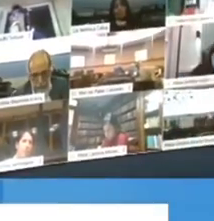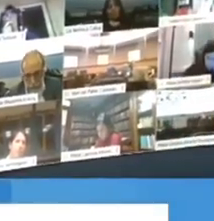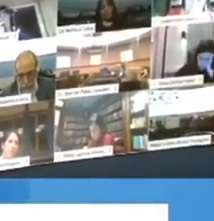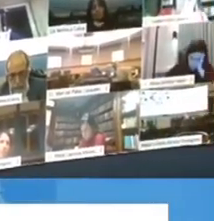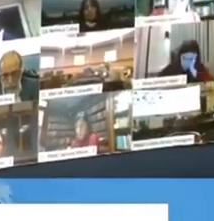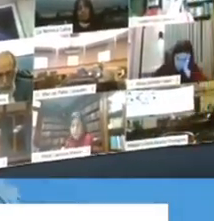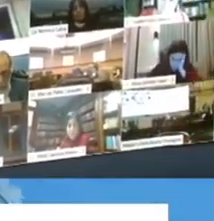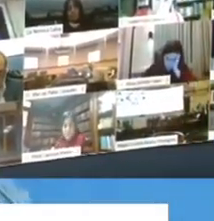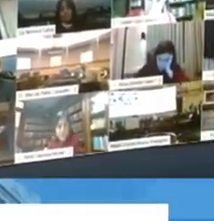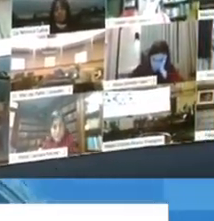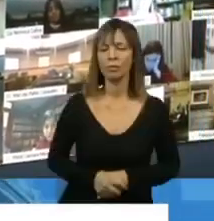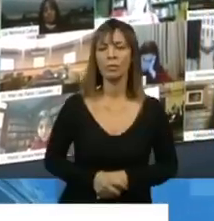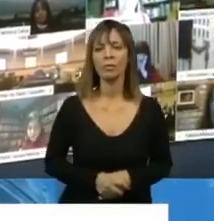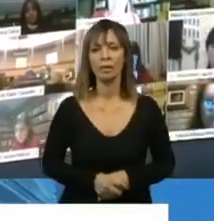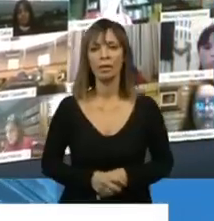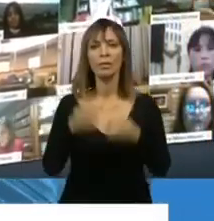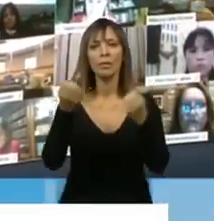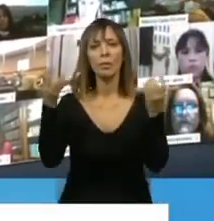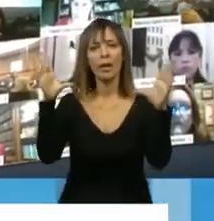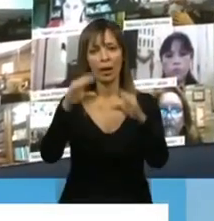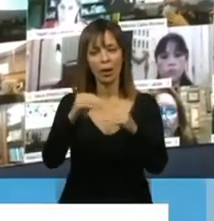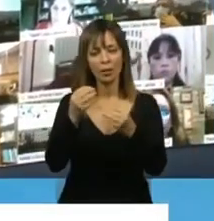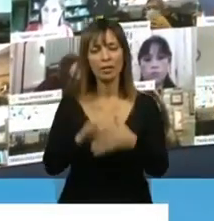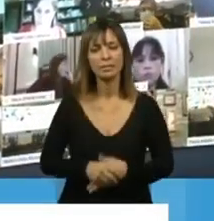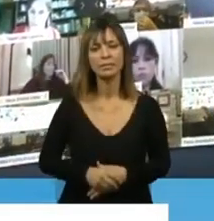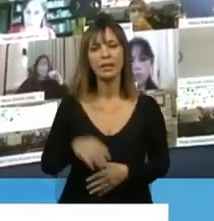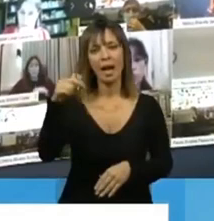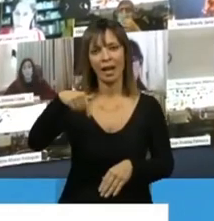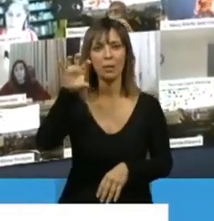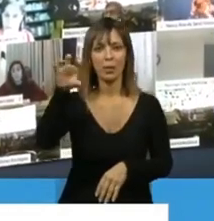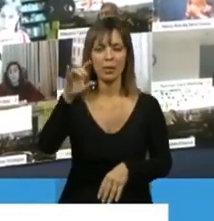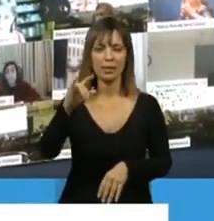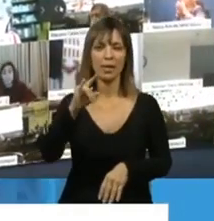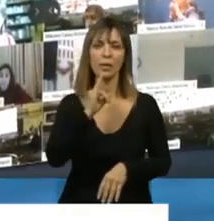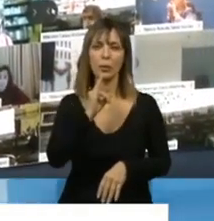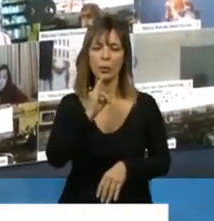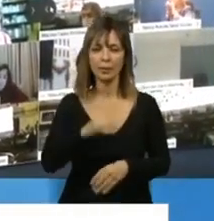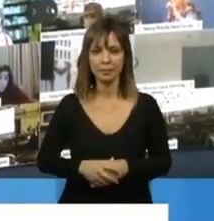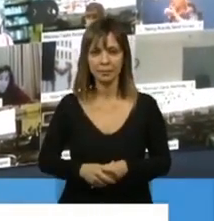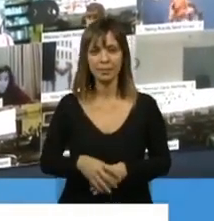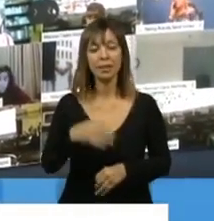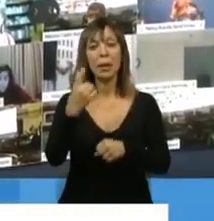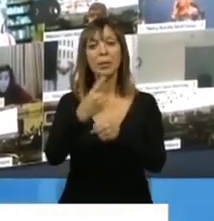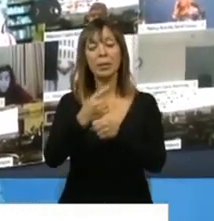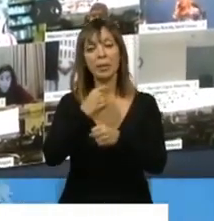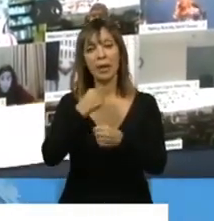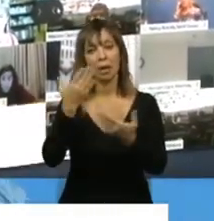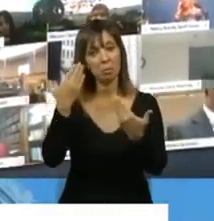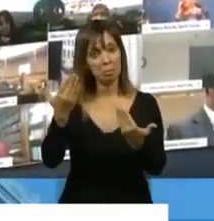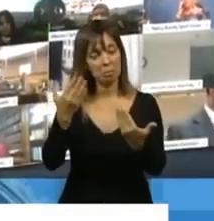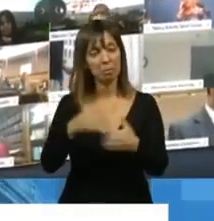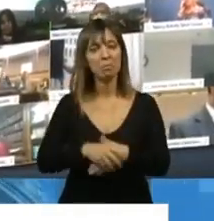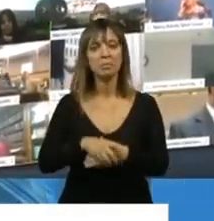Buenas noches, muchas gracias señor presidente, acá desde Tucumán. Primero destacar la decisión